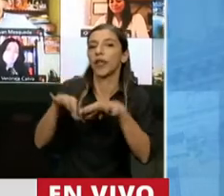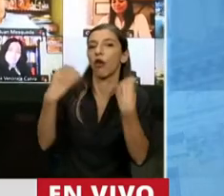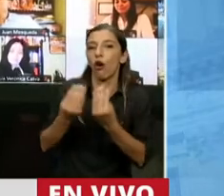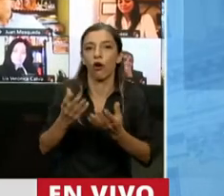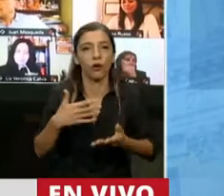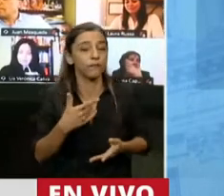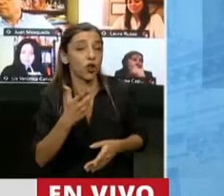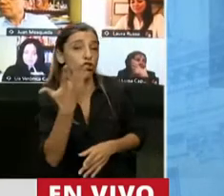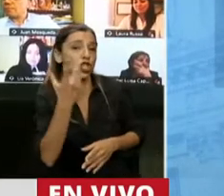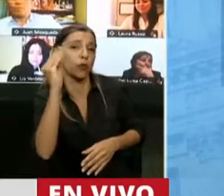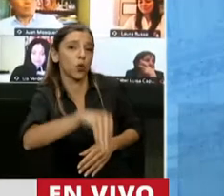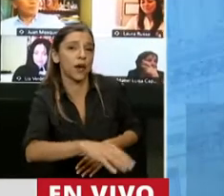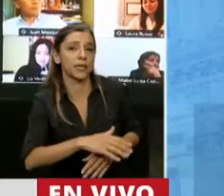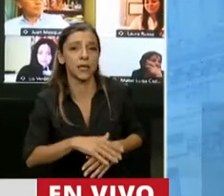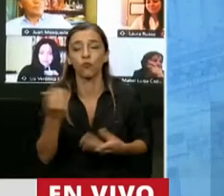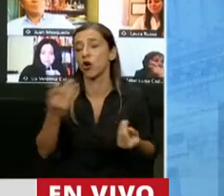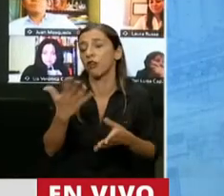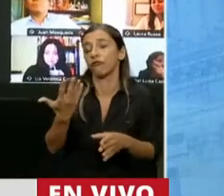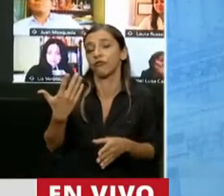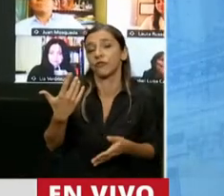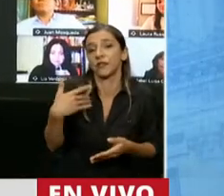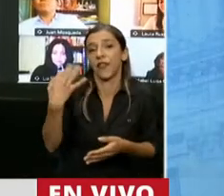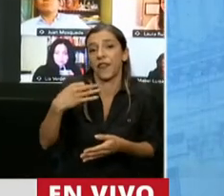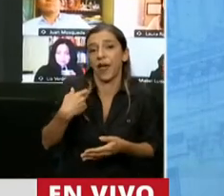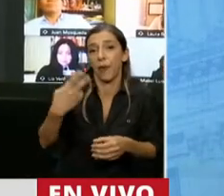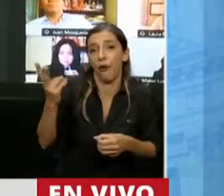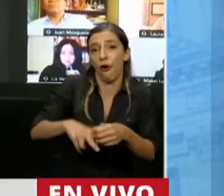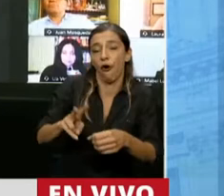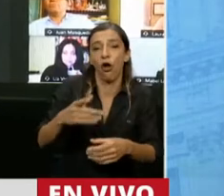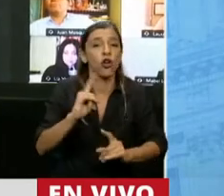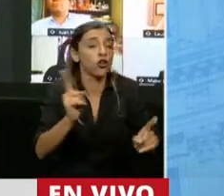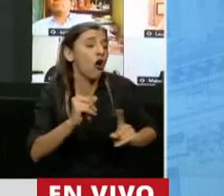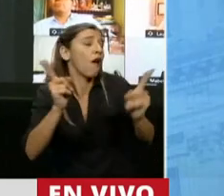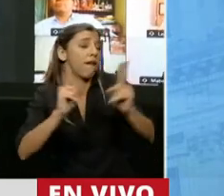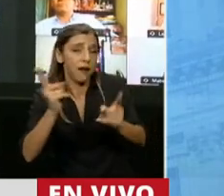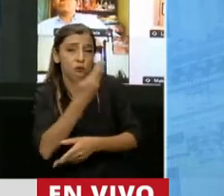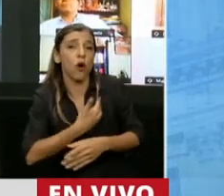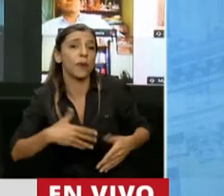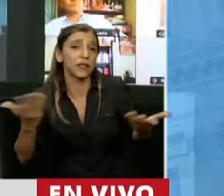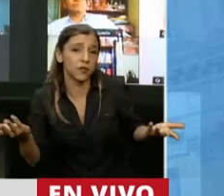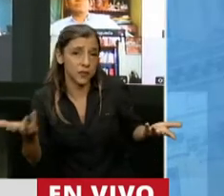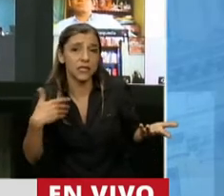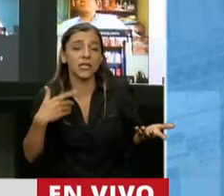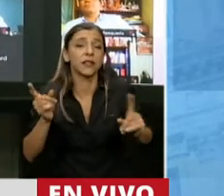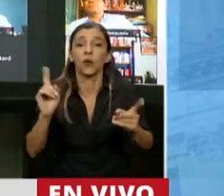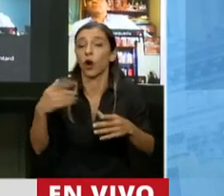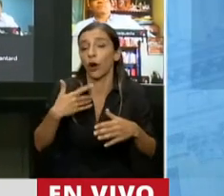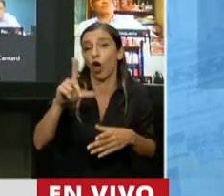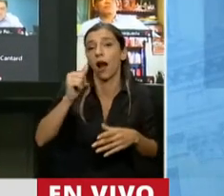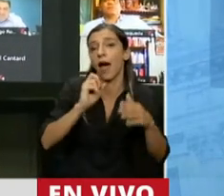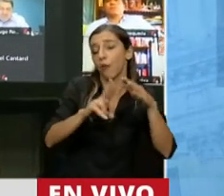presidente. Y bueno, entonces... voy a pedir a mi bloque, porque hay algunos, hay algunos, señor presidente, hay algunos, señor presidente,